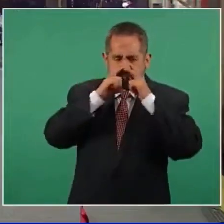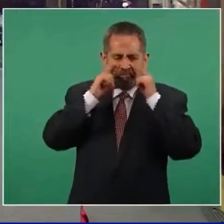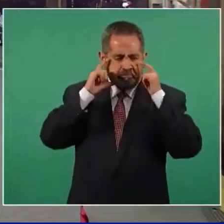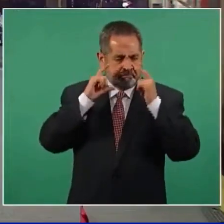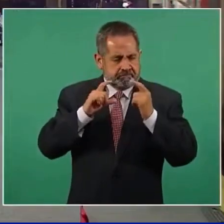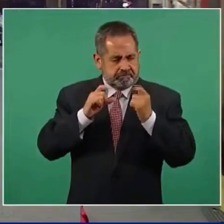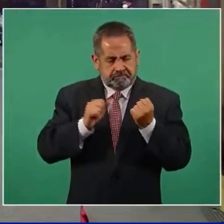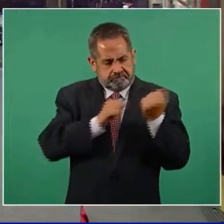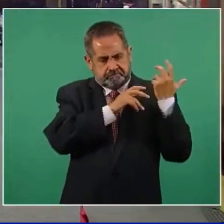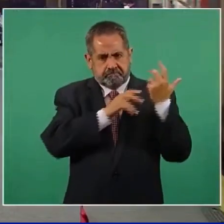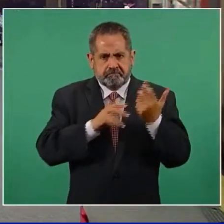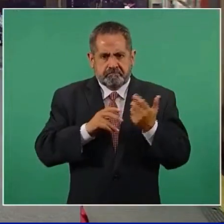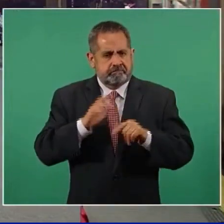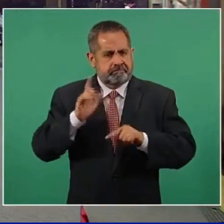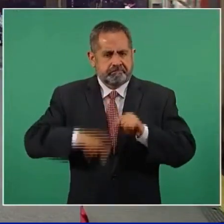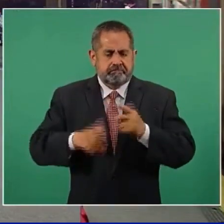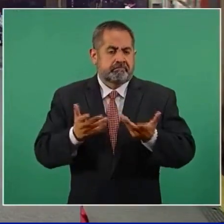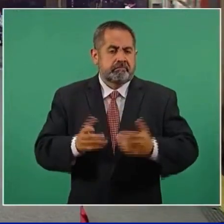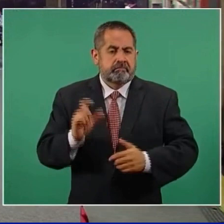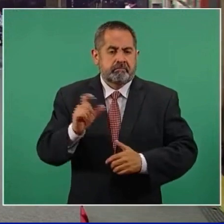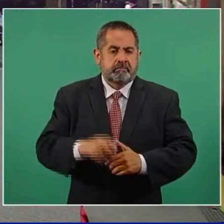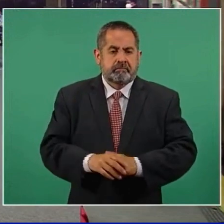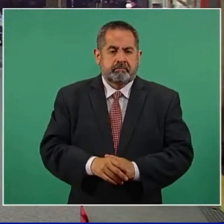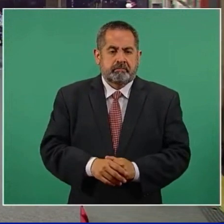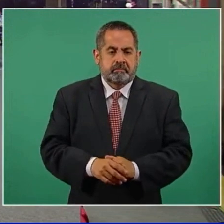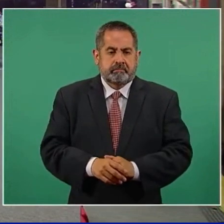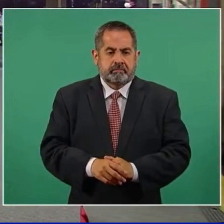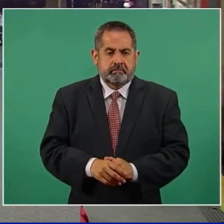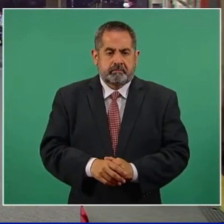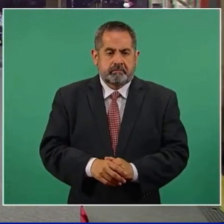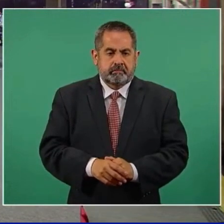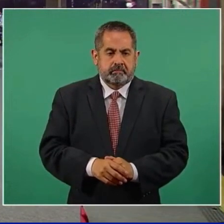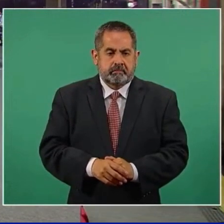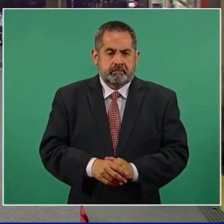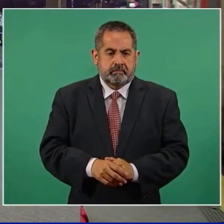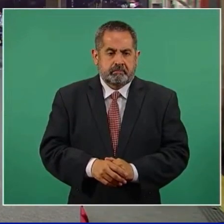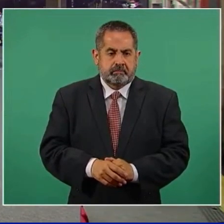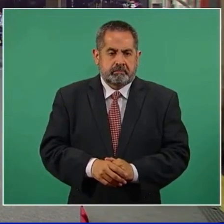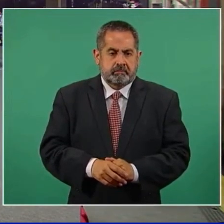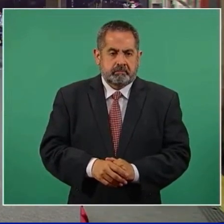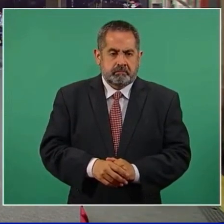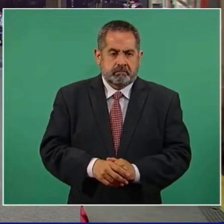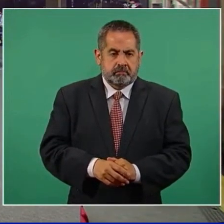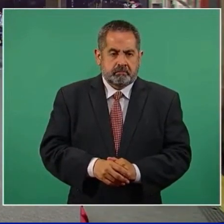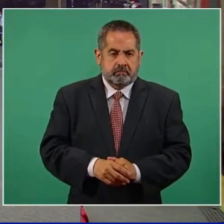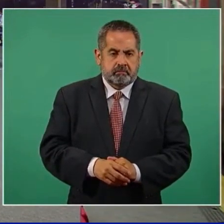adiós? A ver, ¿quién podría? Sí, por favor. Tú, Hugo.